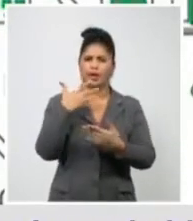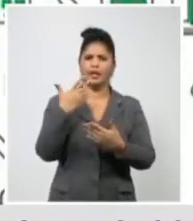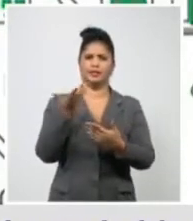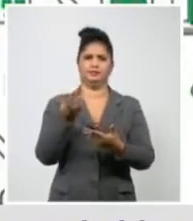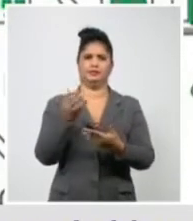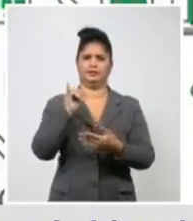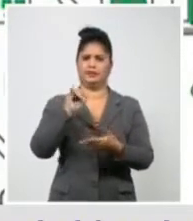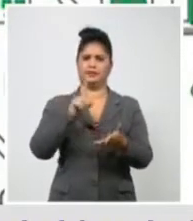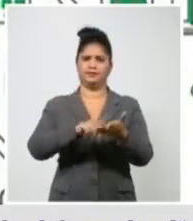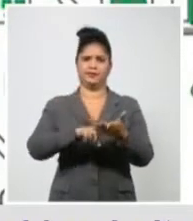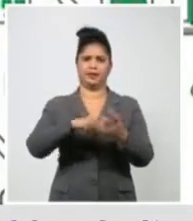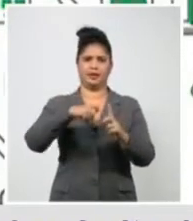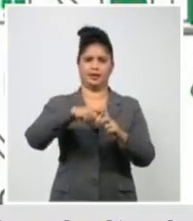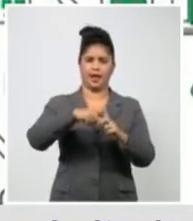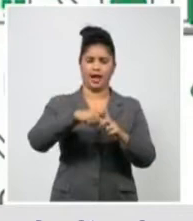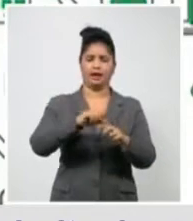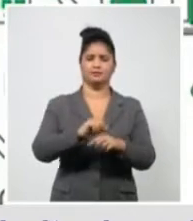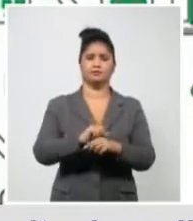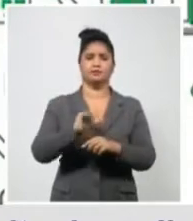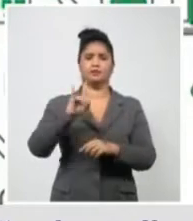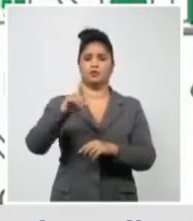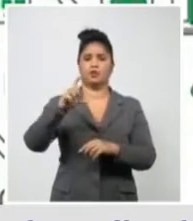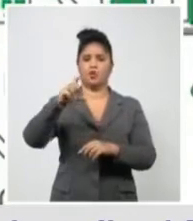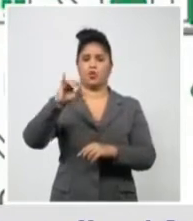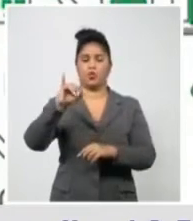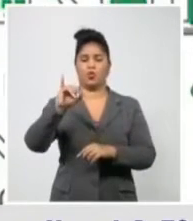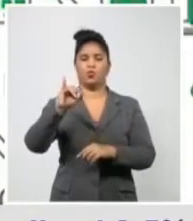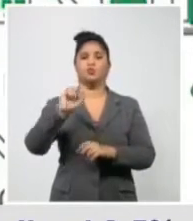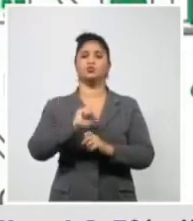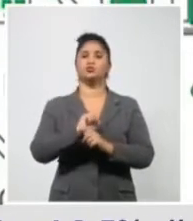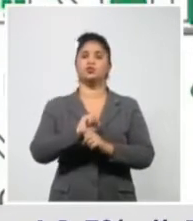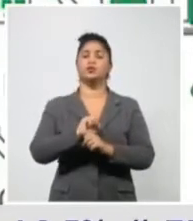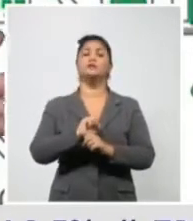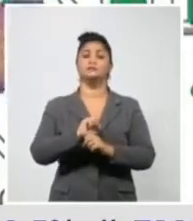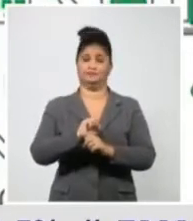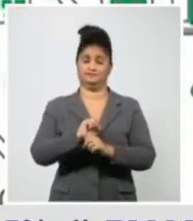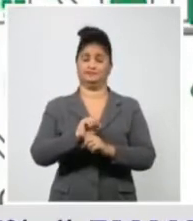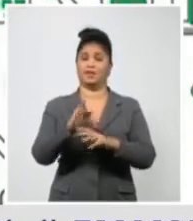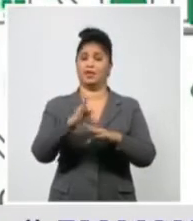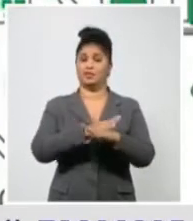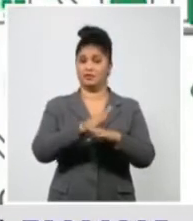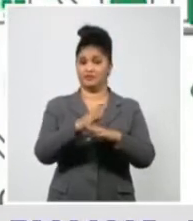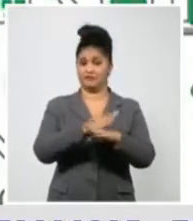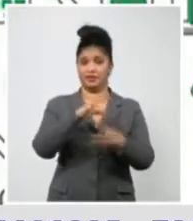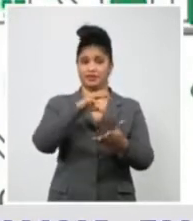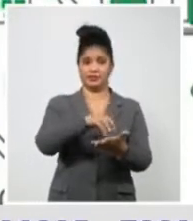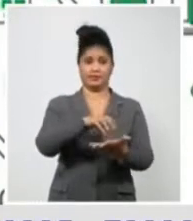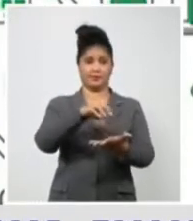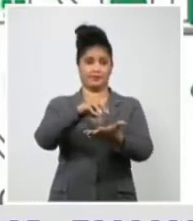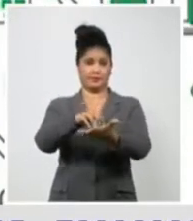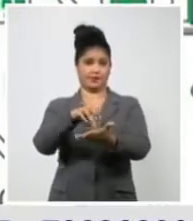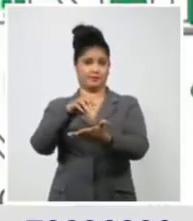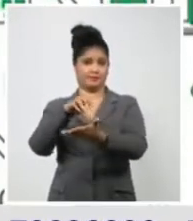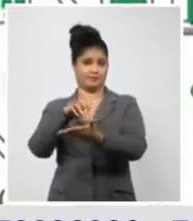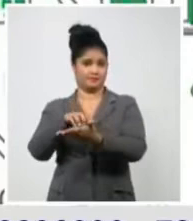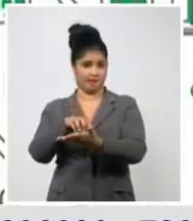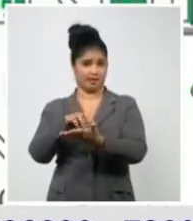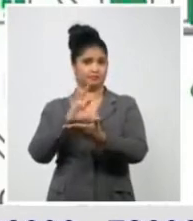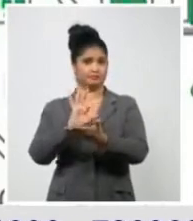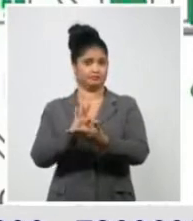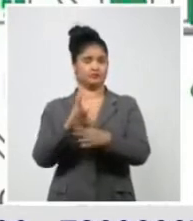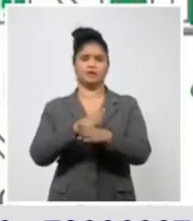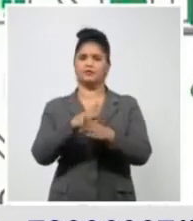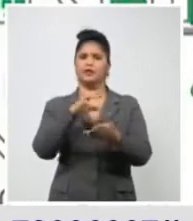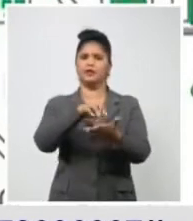la UCI, la Red de Laboratorios de Diagnóstico Molecular, y lógicamente el IPK, espero que no se me haya quedado alguno,